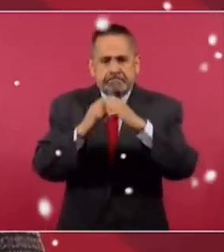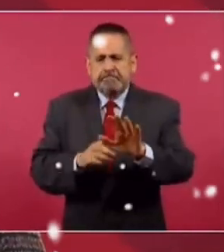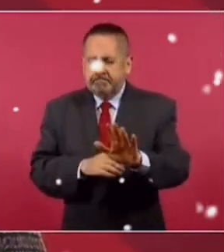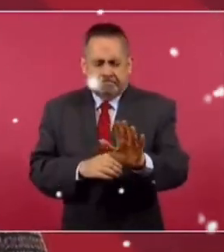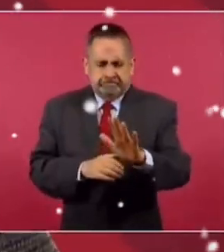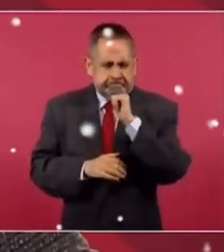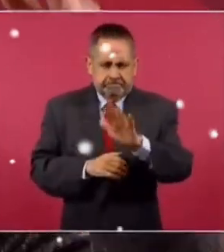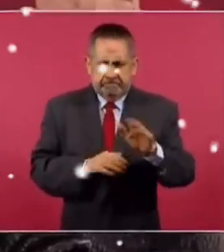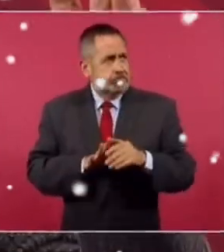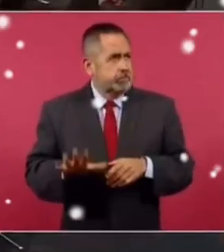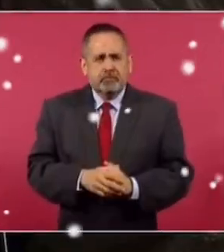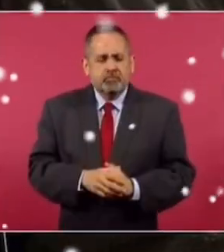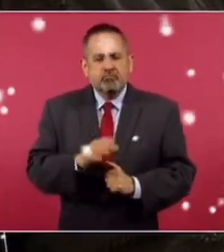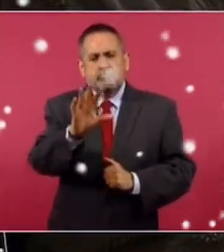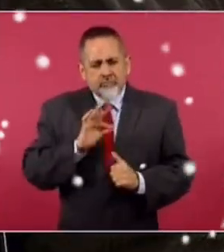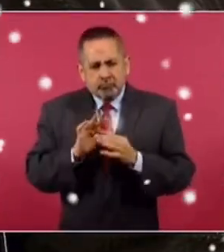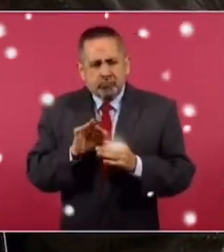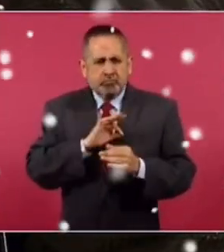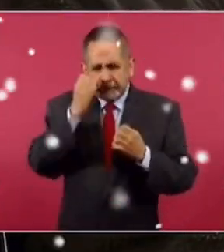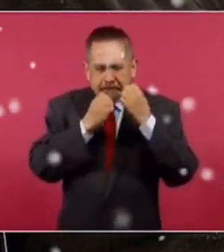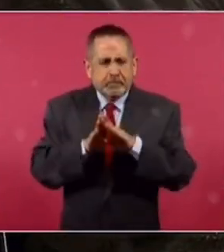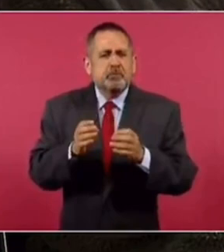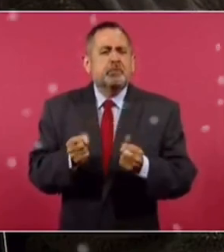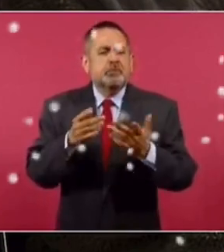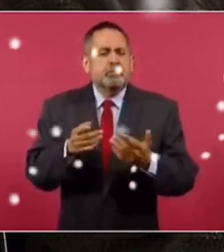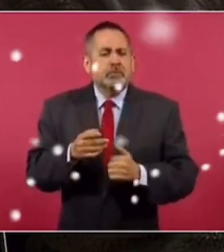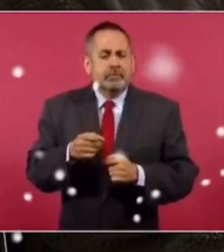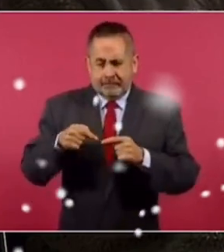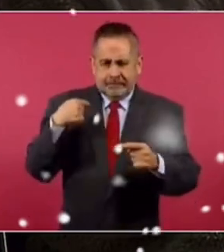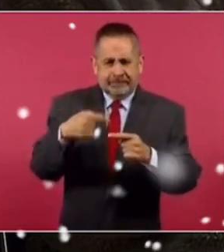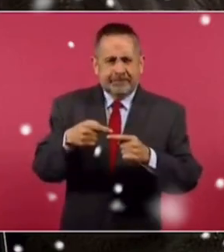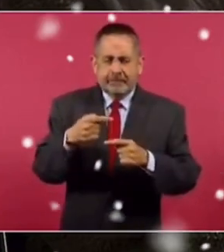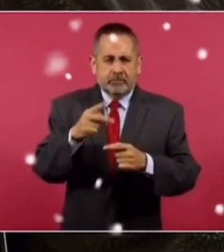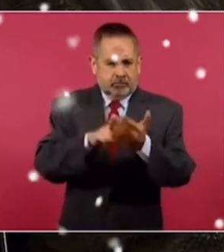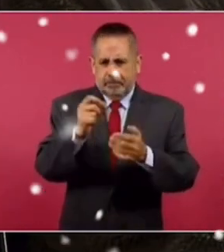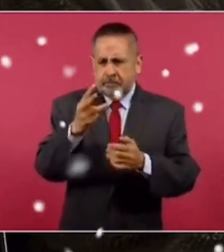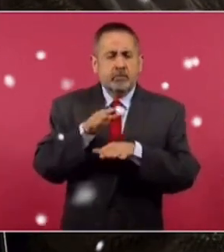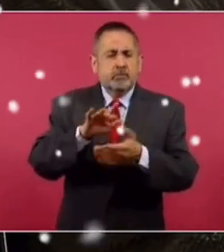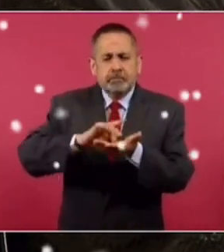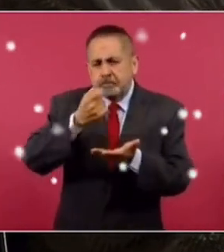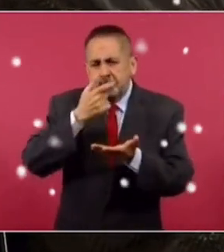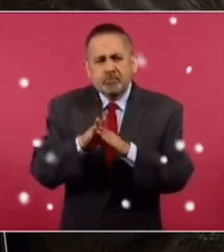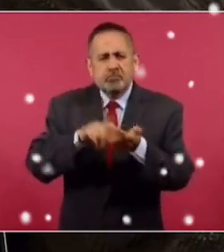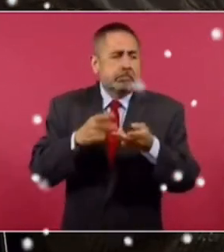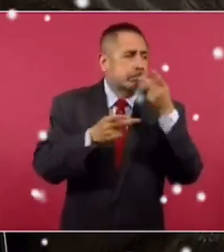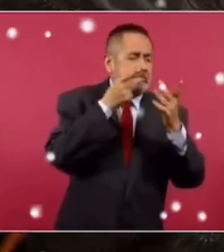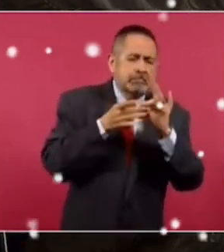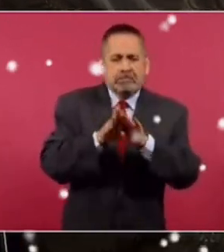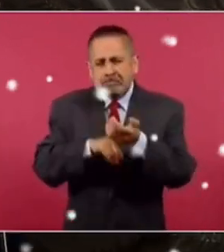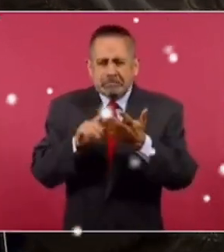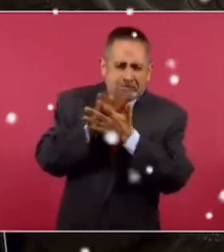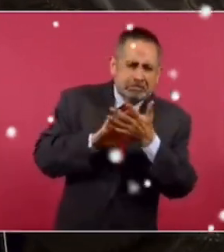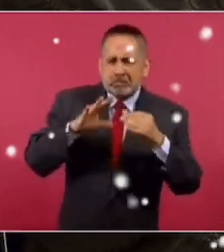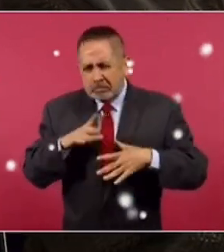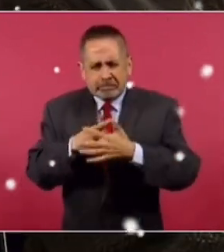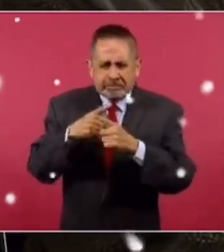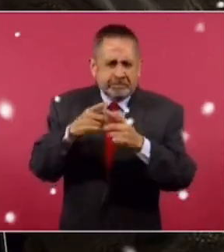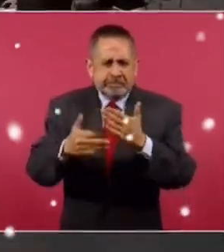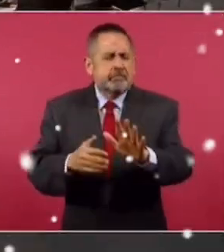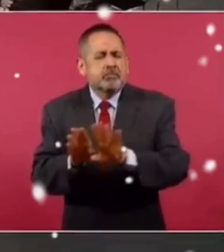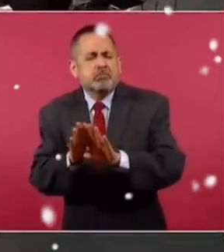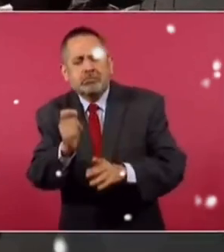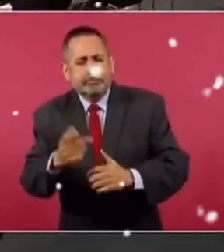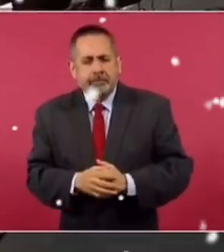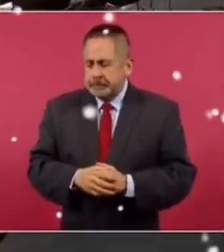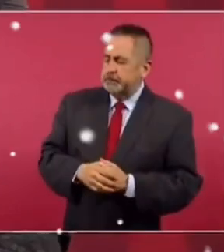en todo el territorio. ¿Va dar un balance de cómo se irá el año en el abasto de medicamentos? ¿Por qué no ha hablado mucho de payas, de ausencias, de faltantes?